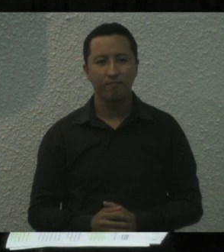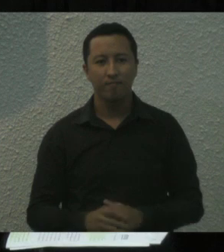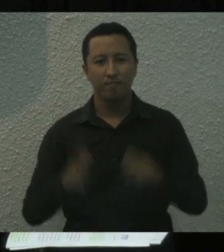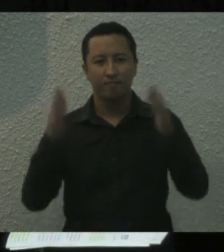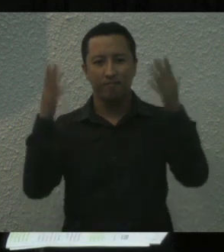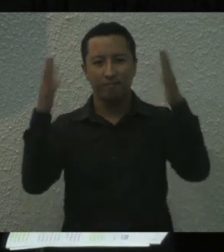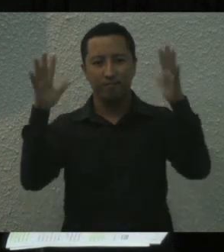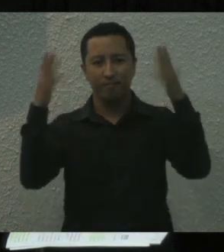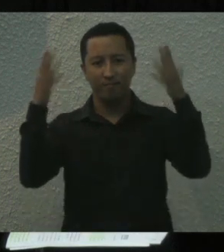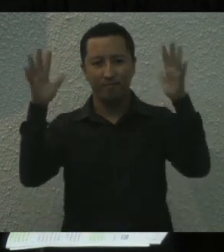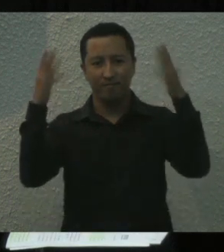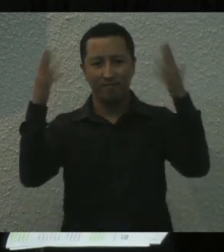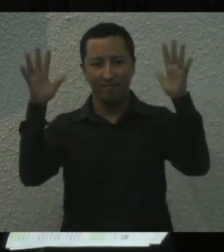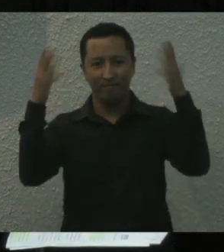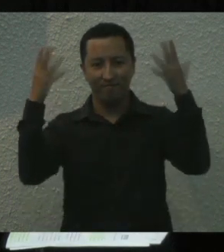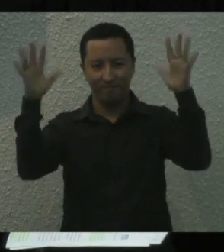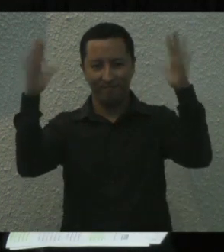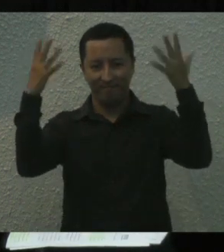Aplaudan.